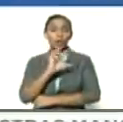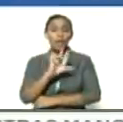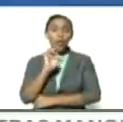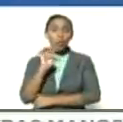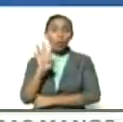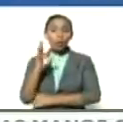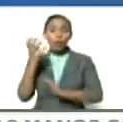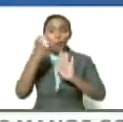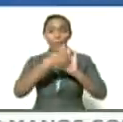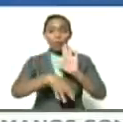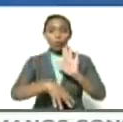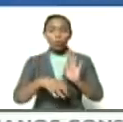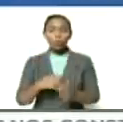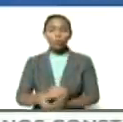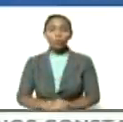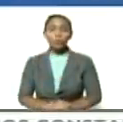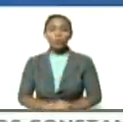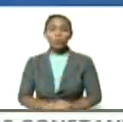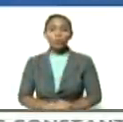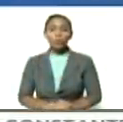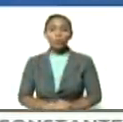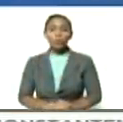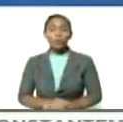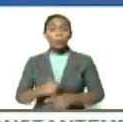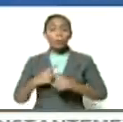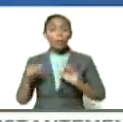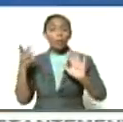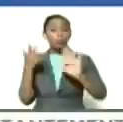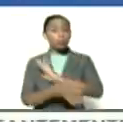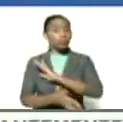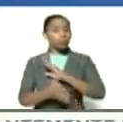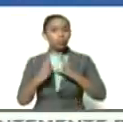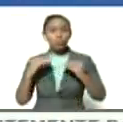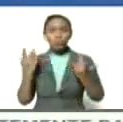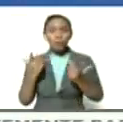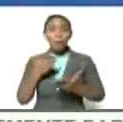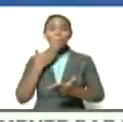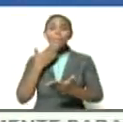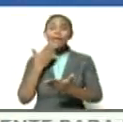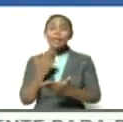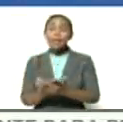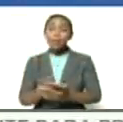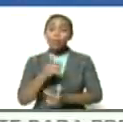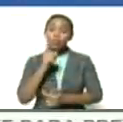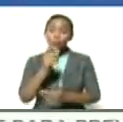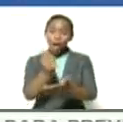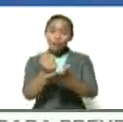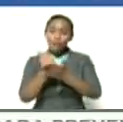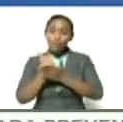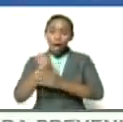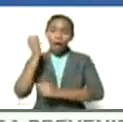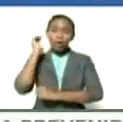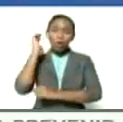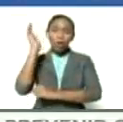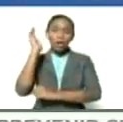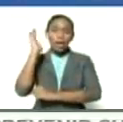capítulos pero sobre todo bueno le pedimos su ayuda al congreso